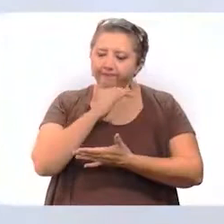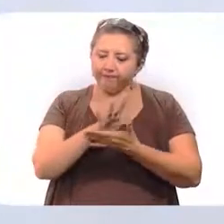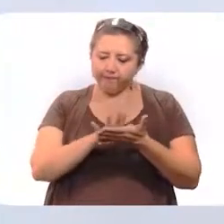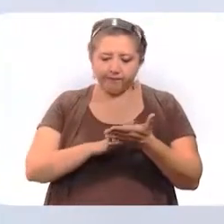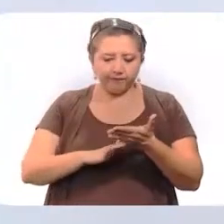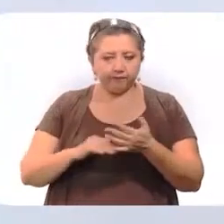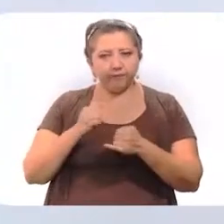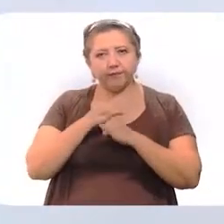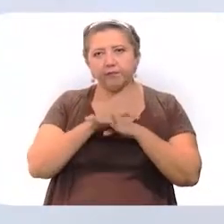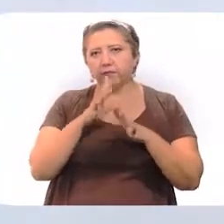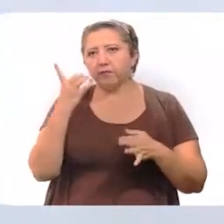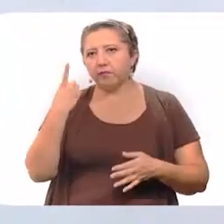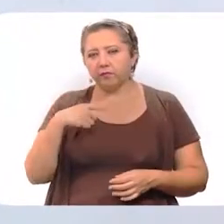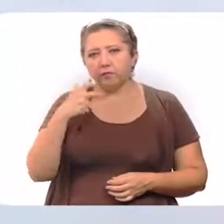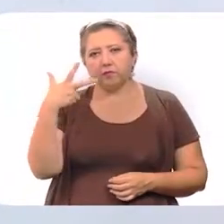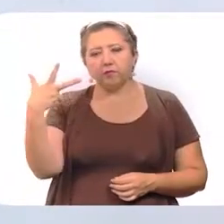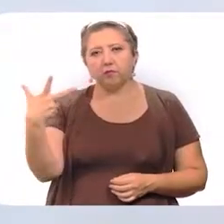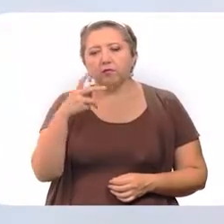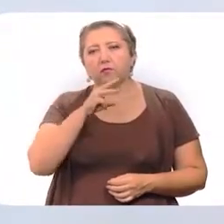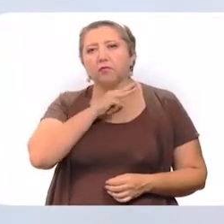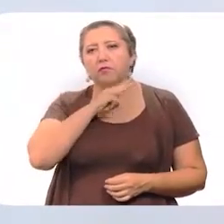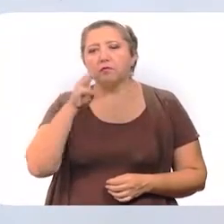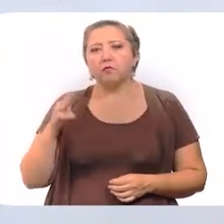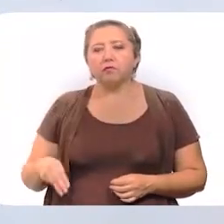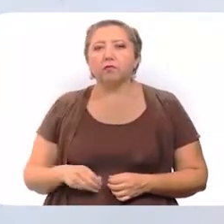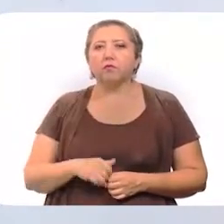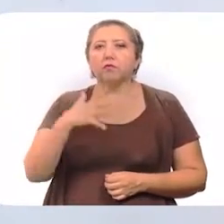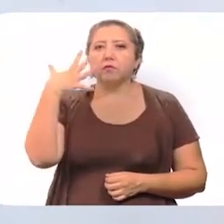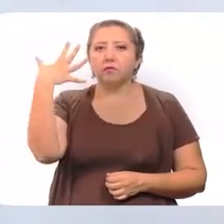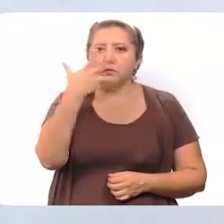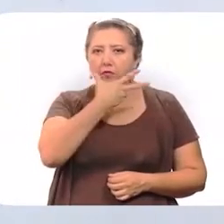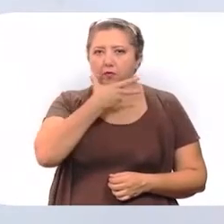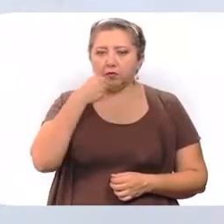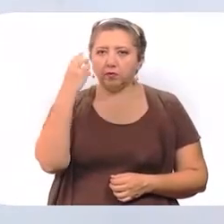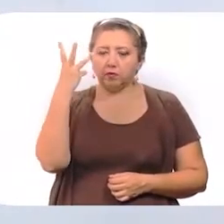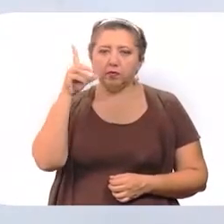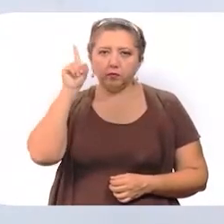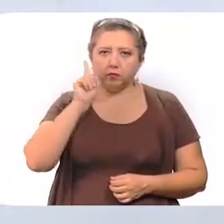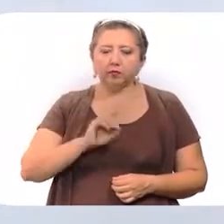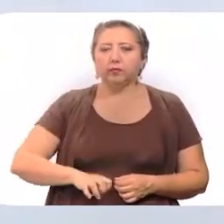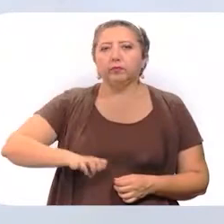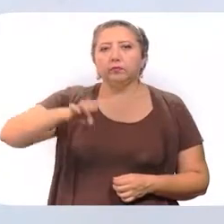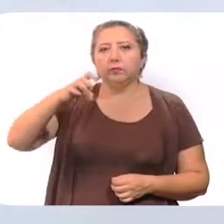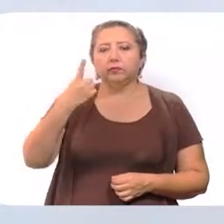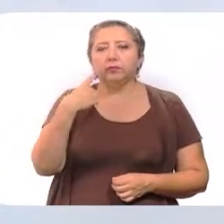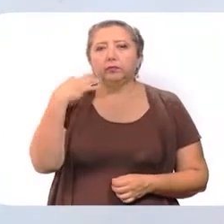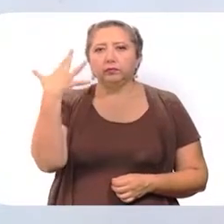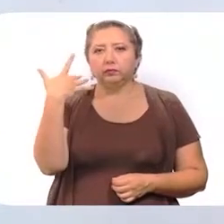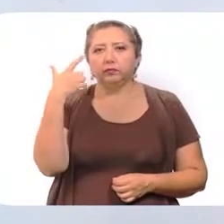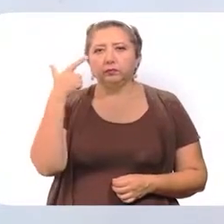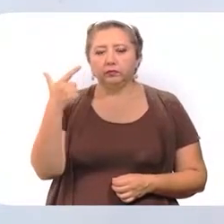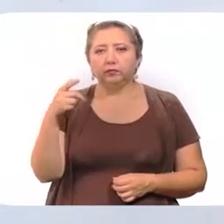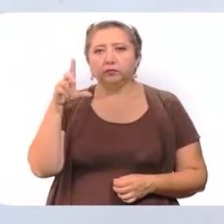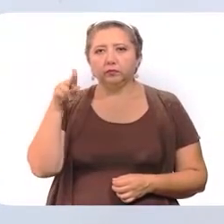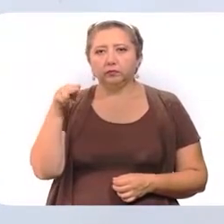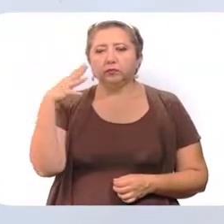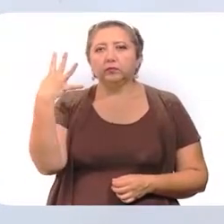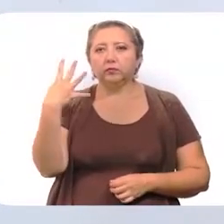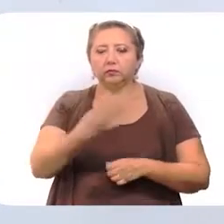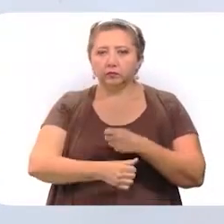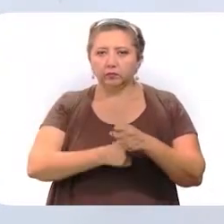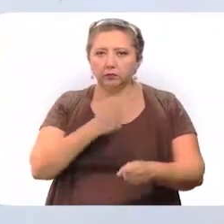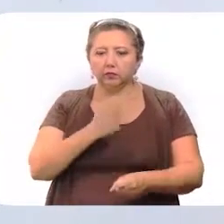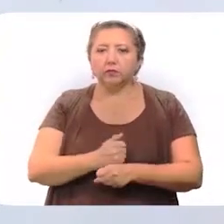Lamentablemente en este parte médico informamos de 8 fallecimientos. Son 5 hombres y 3 mujeres, de un rango de edad de 57 a 84